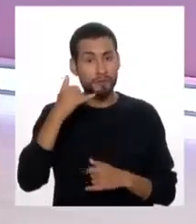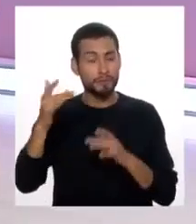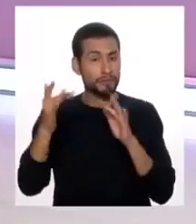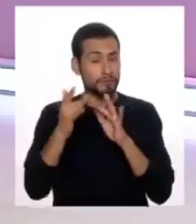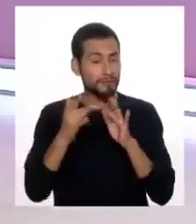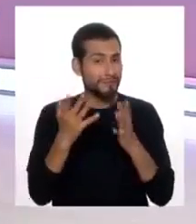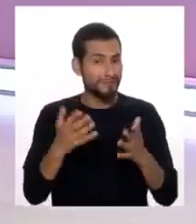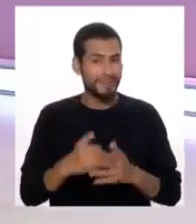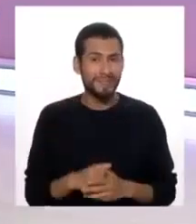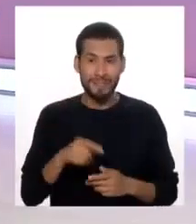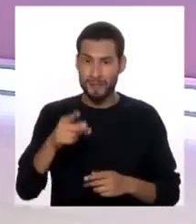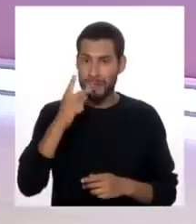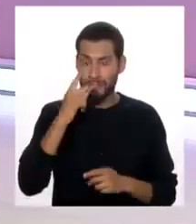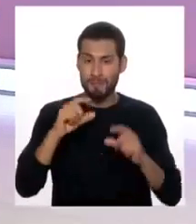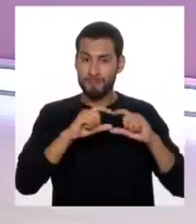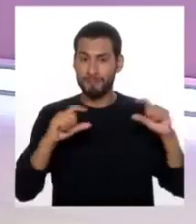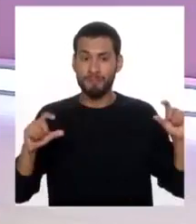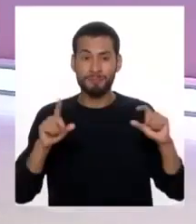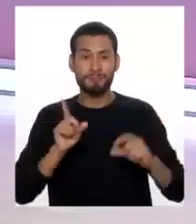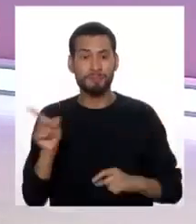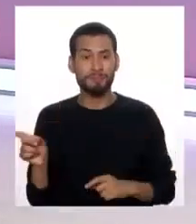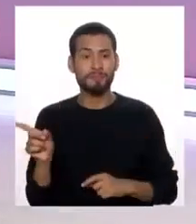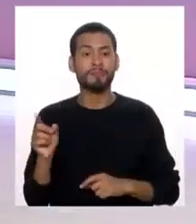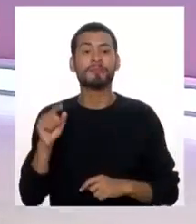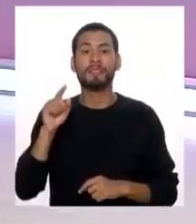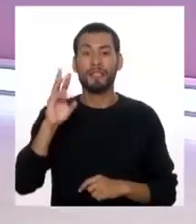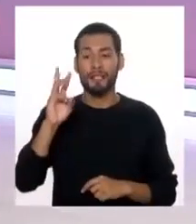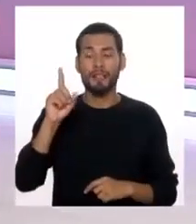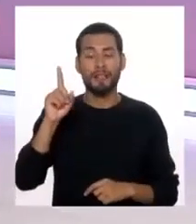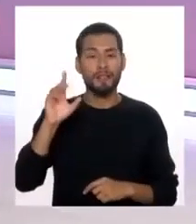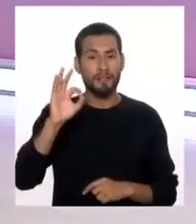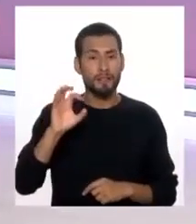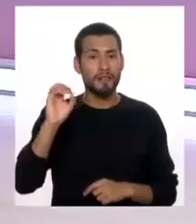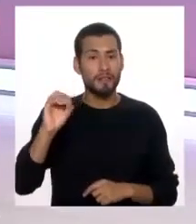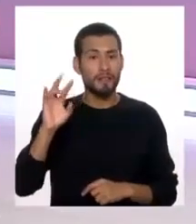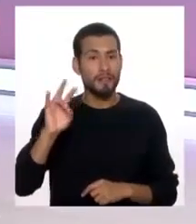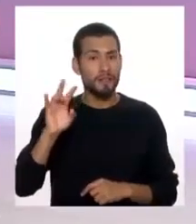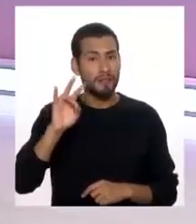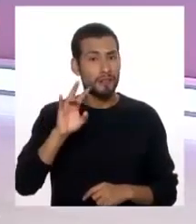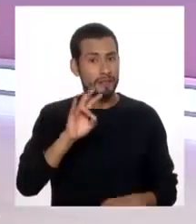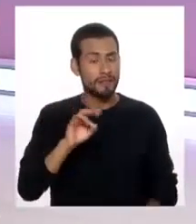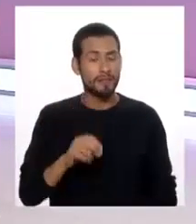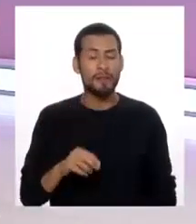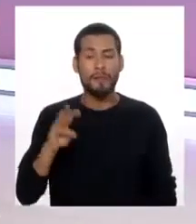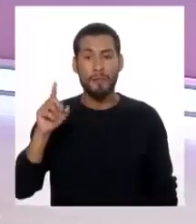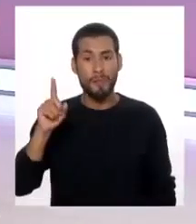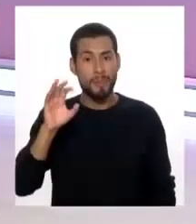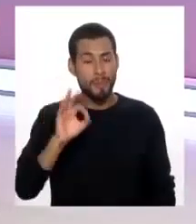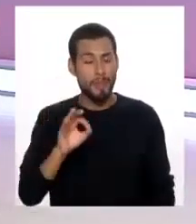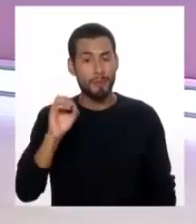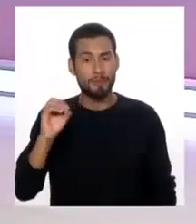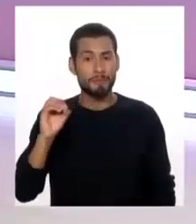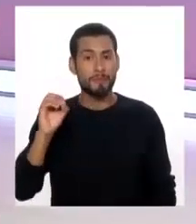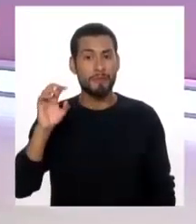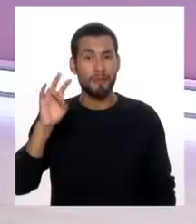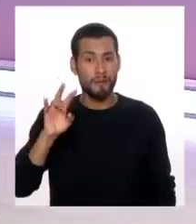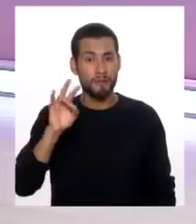teléfonos que aparecen en pantalla al 619 0777, al 619